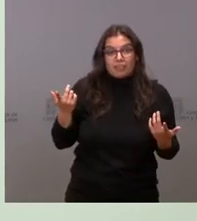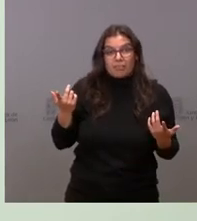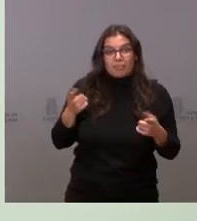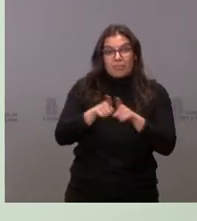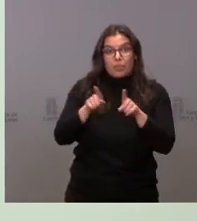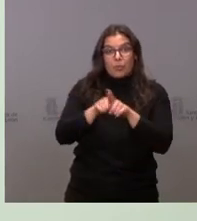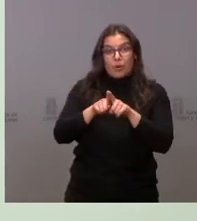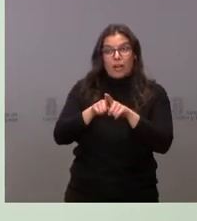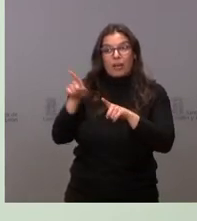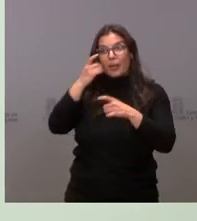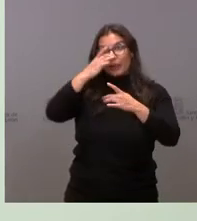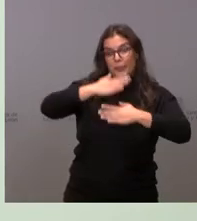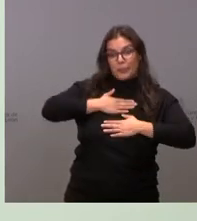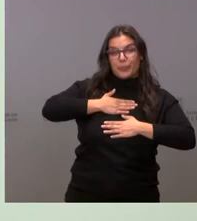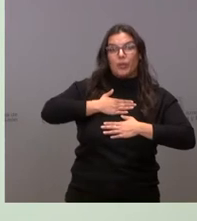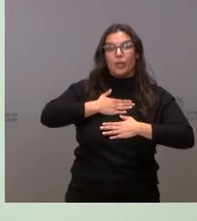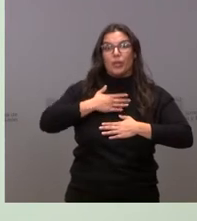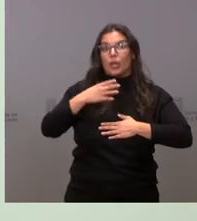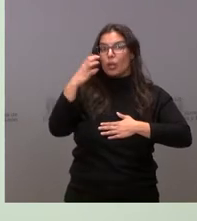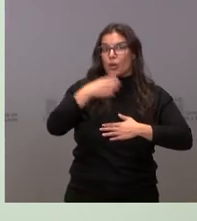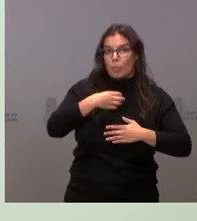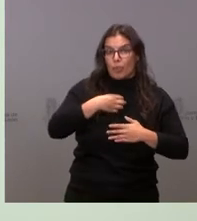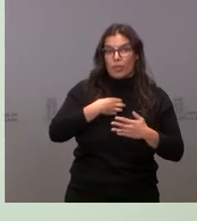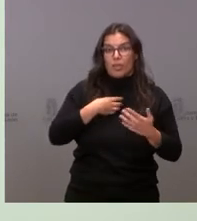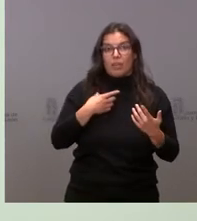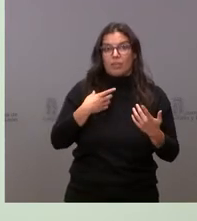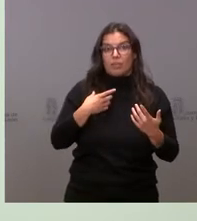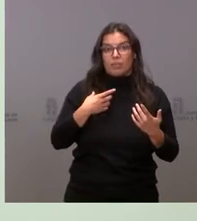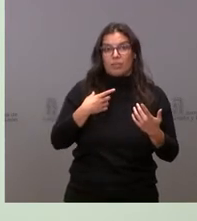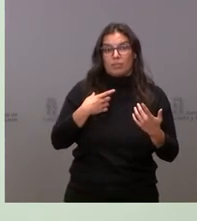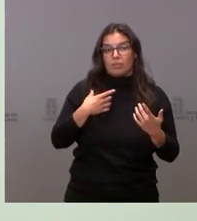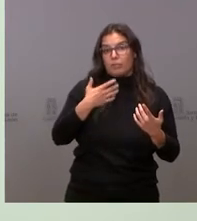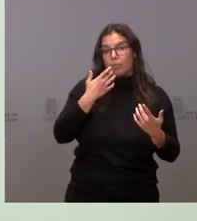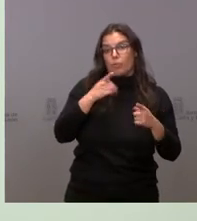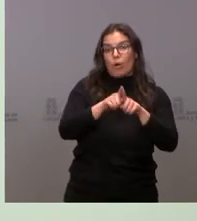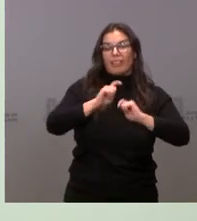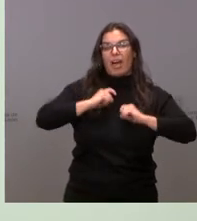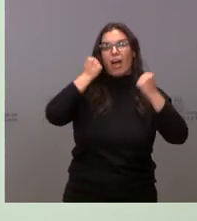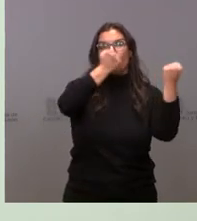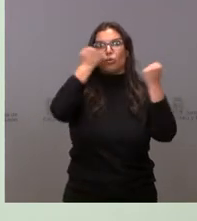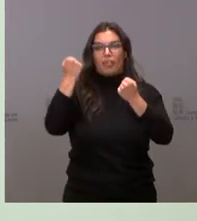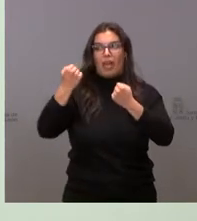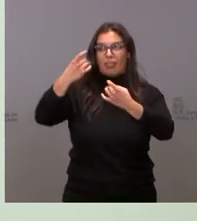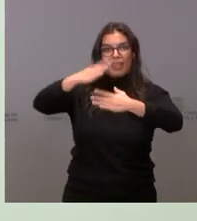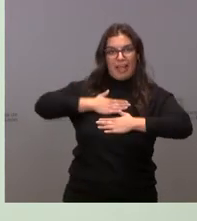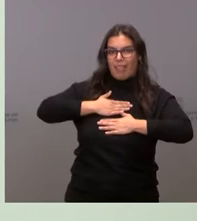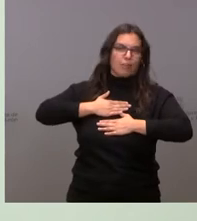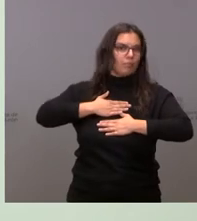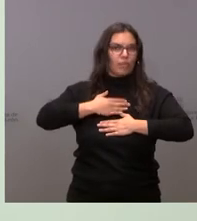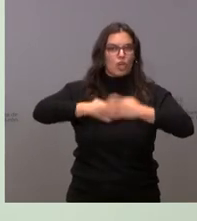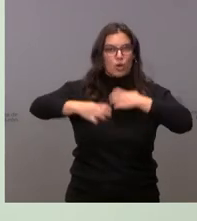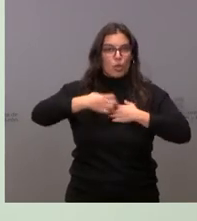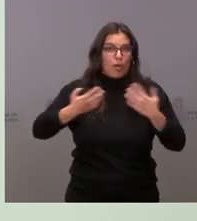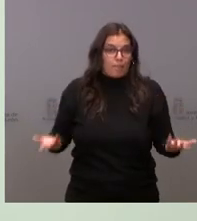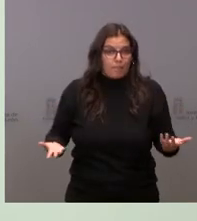delegación de funciones en los presidentes de comunidades autónomas como autoridades delegadas. Por tanto,